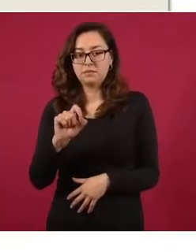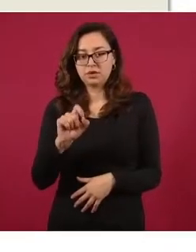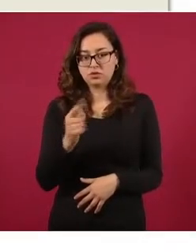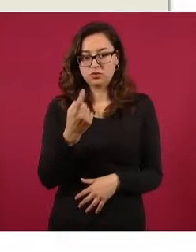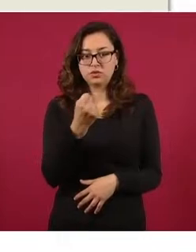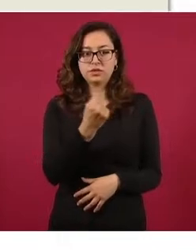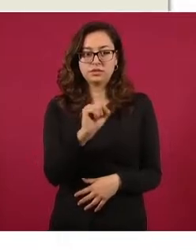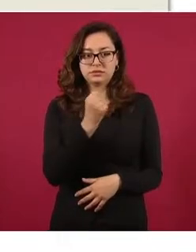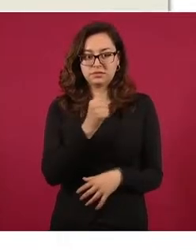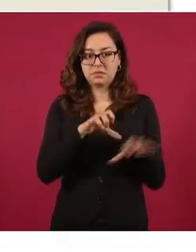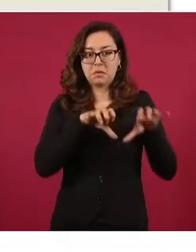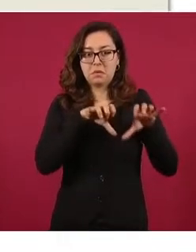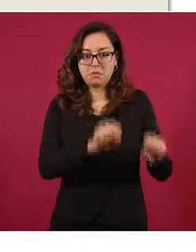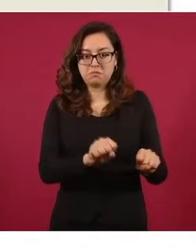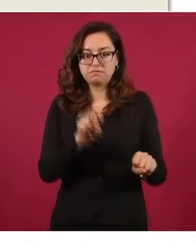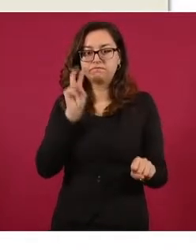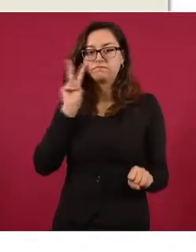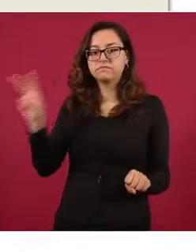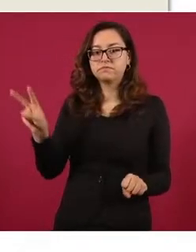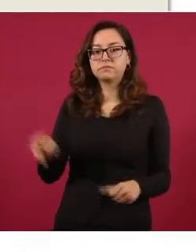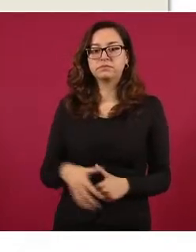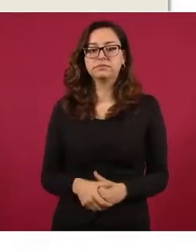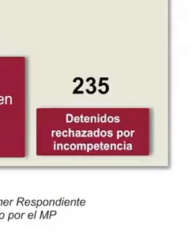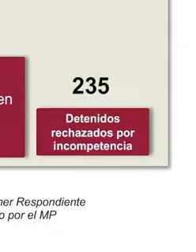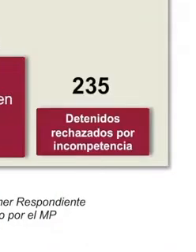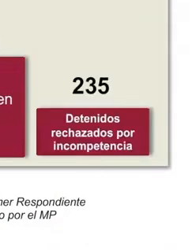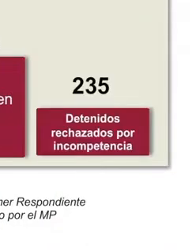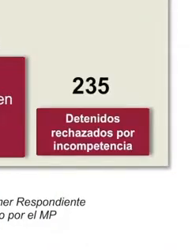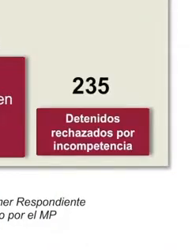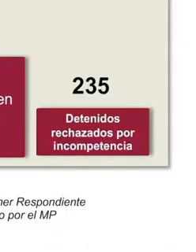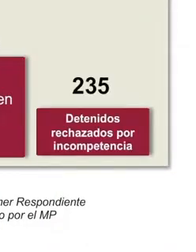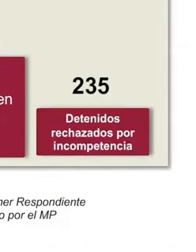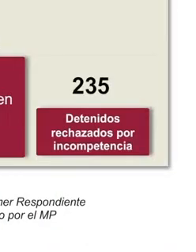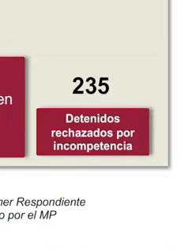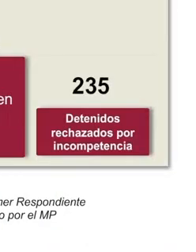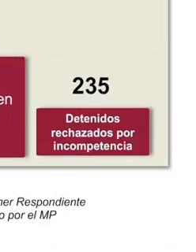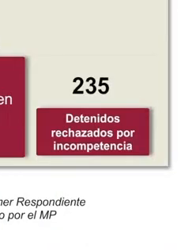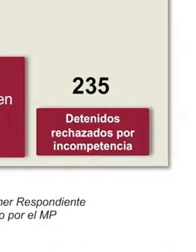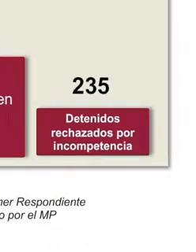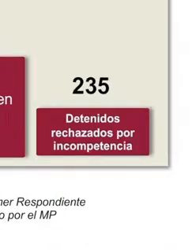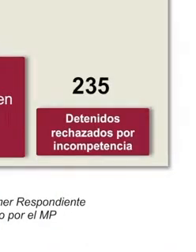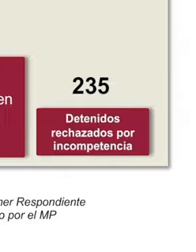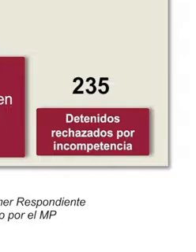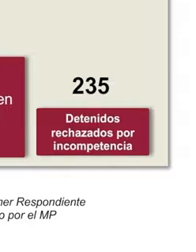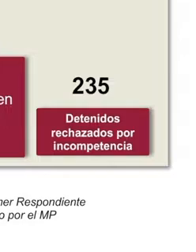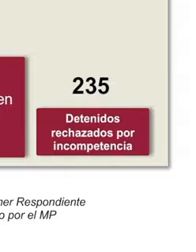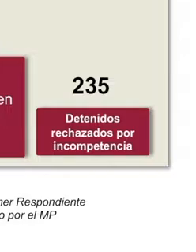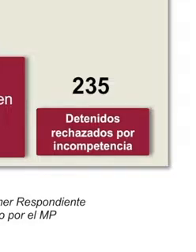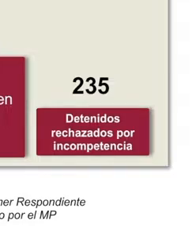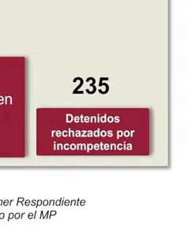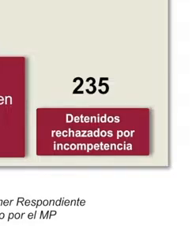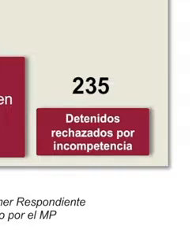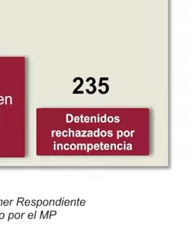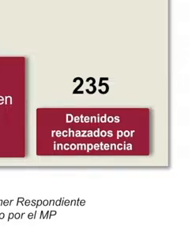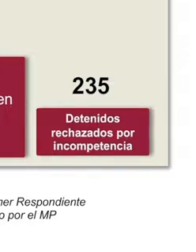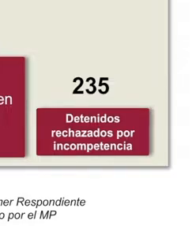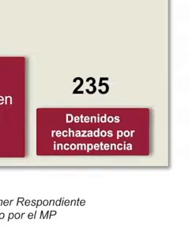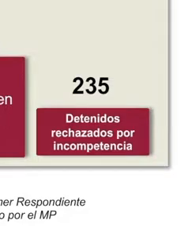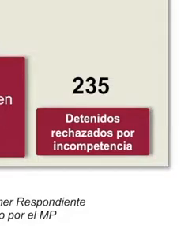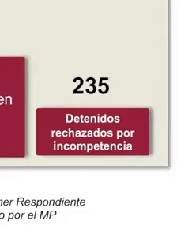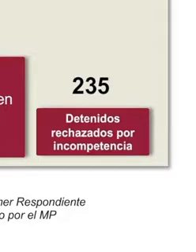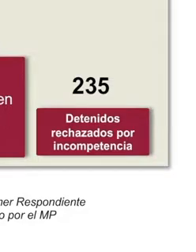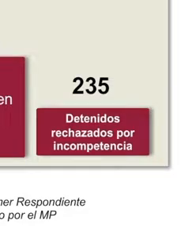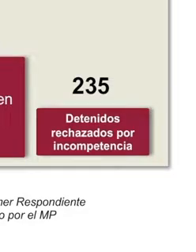un total de siete mil 55 detenidos por las diferentes fuerzas de seguridad